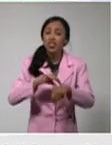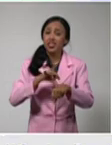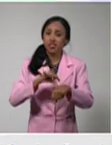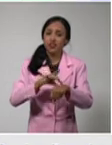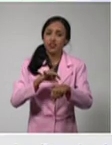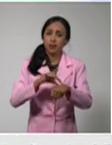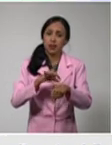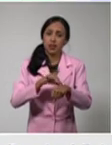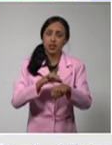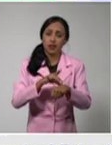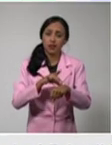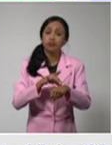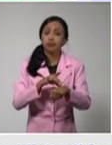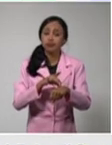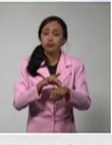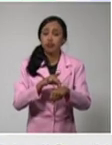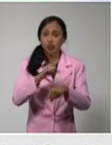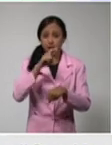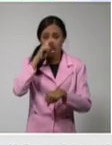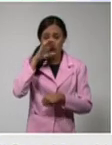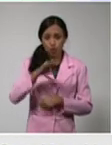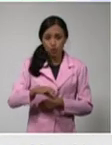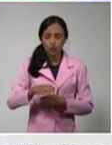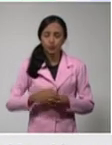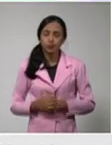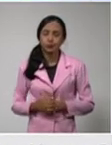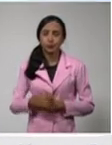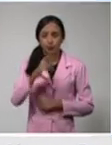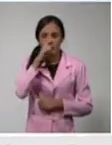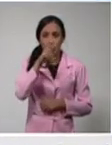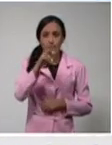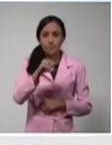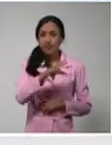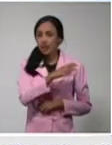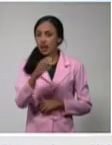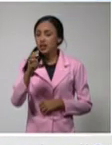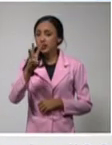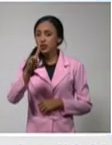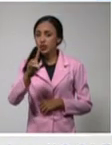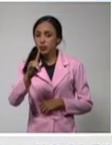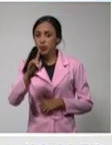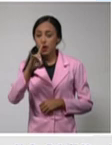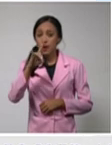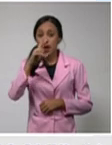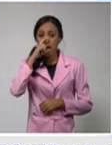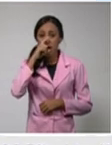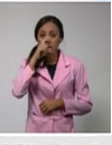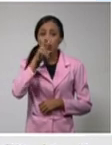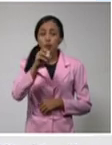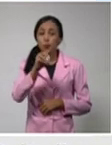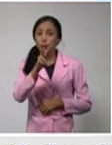este grupo de edad. De 20 a 39 años, 221, de 40 a 59,